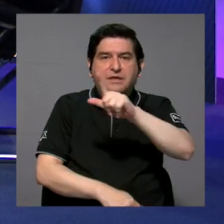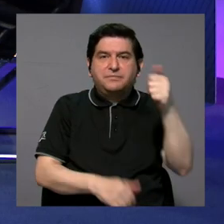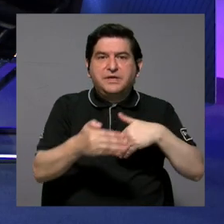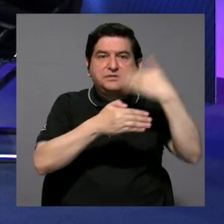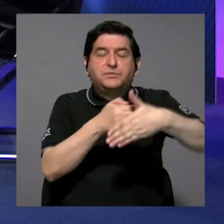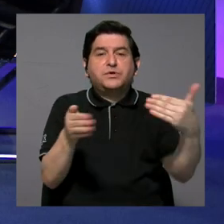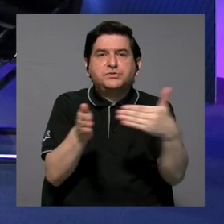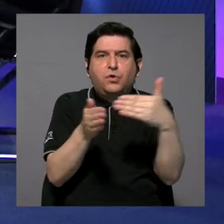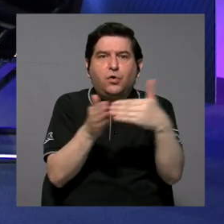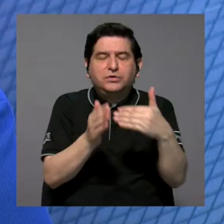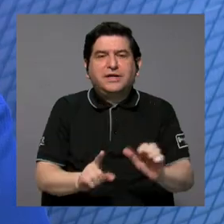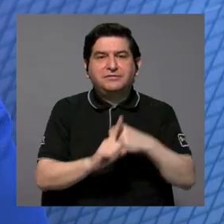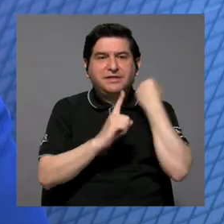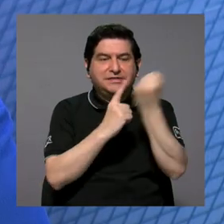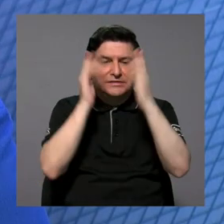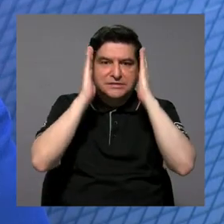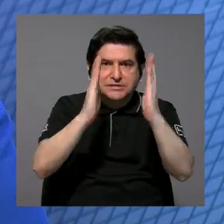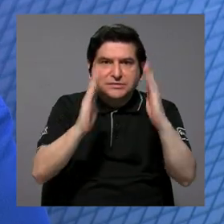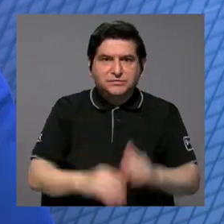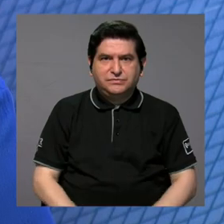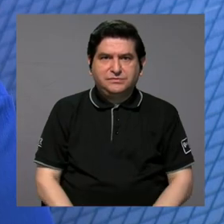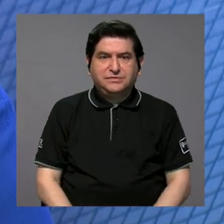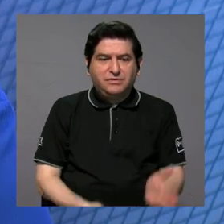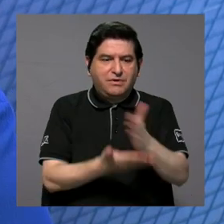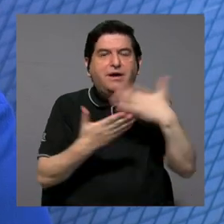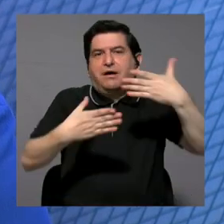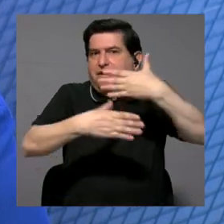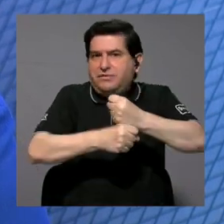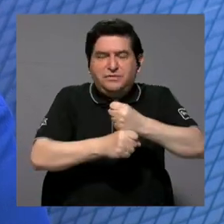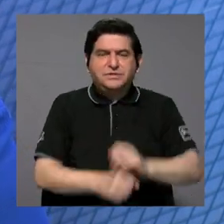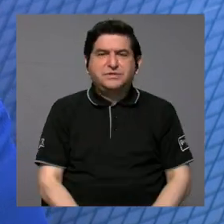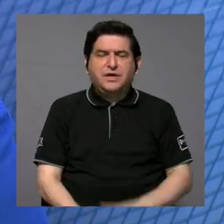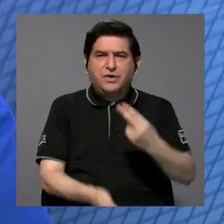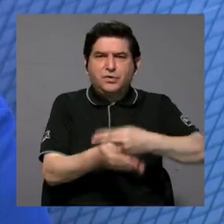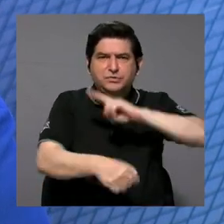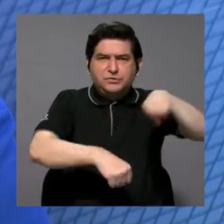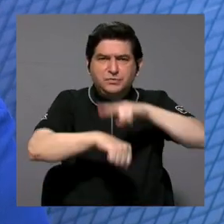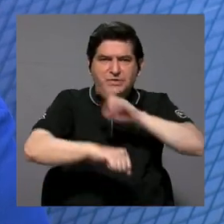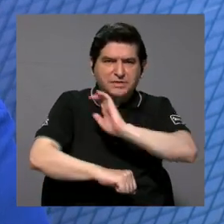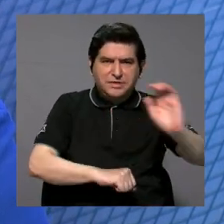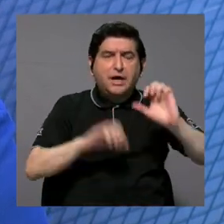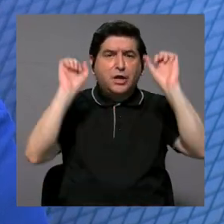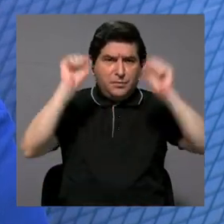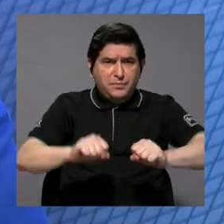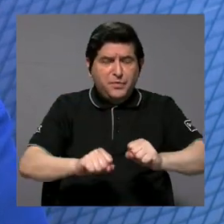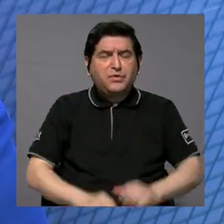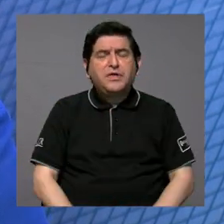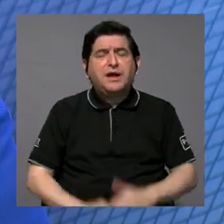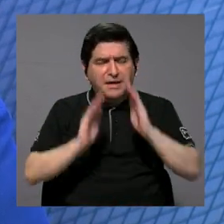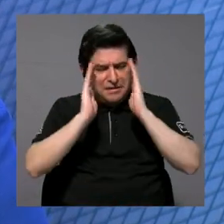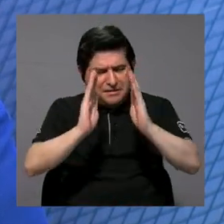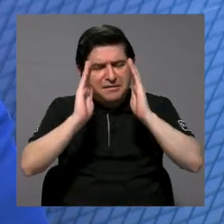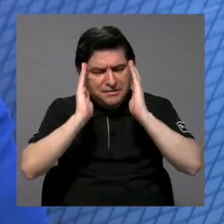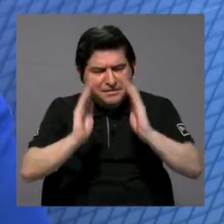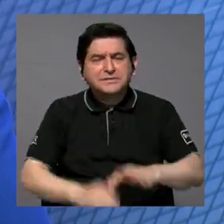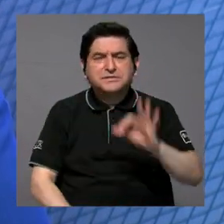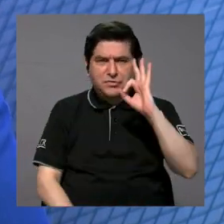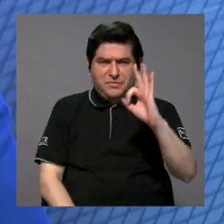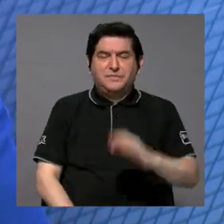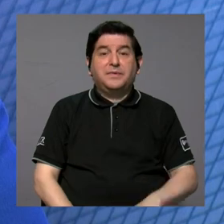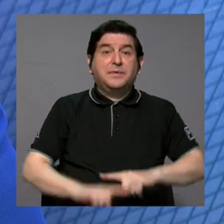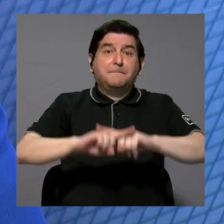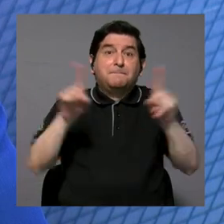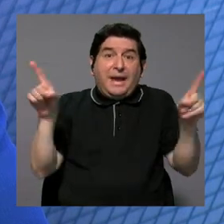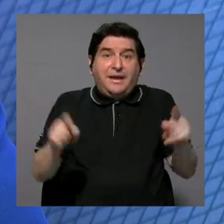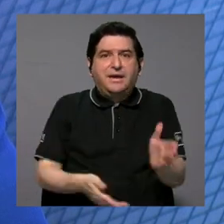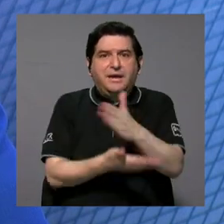los volvían en una cosa de verdad, que había que hacer algo, que el hospital de niños podía hacer todo lo que hacía maravillosamente, desde la atención, pero que